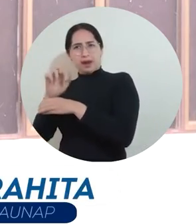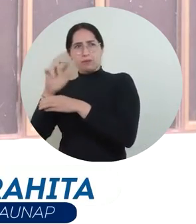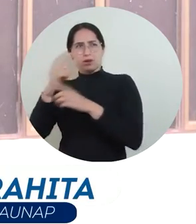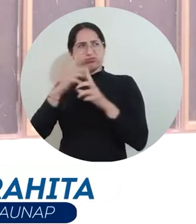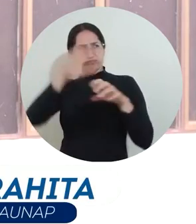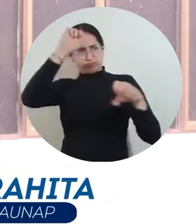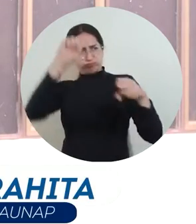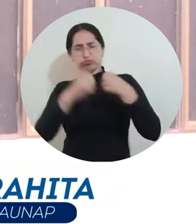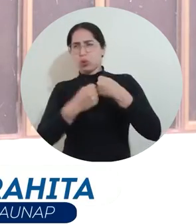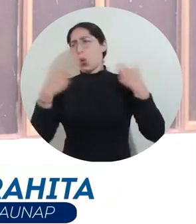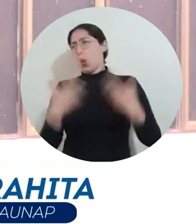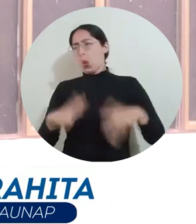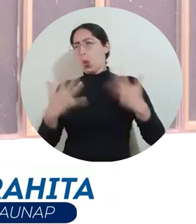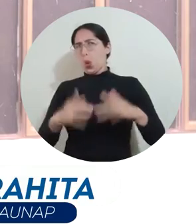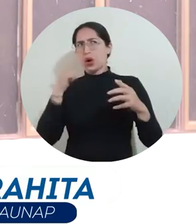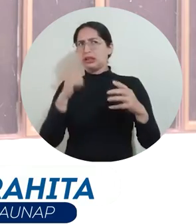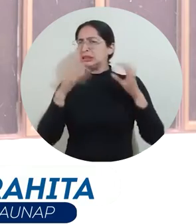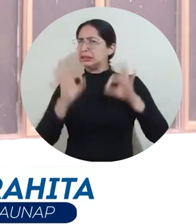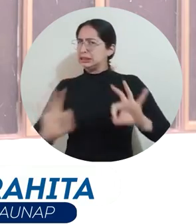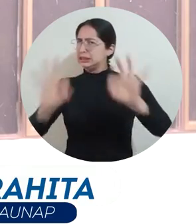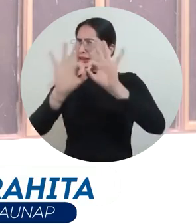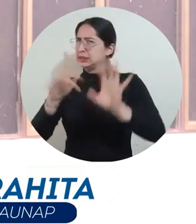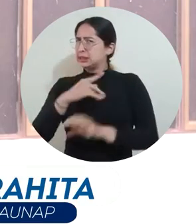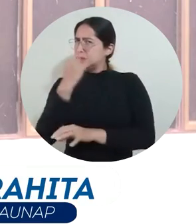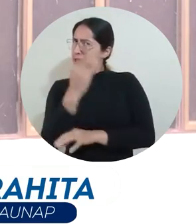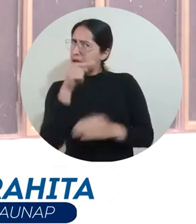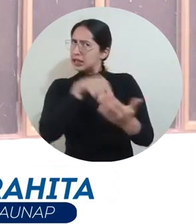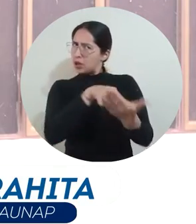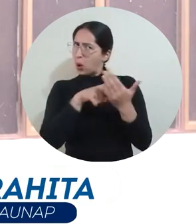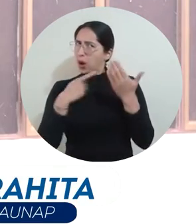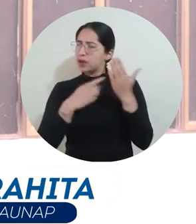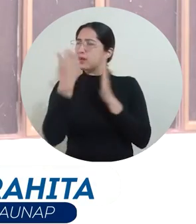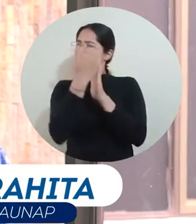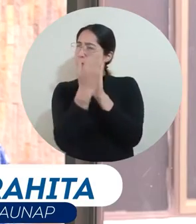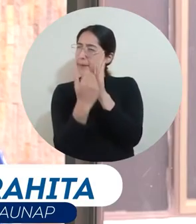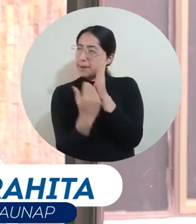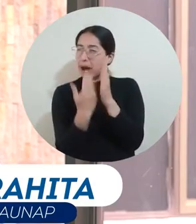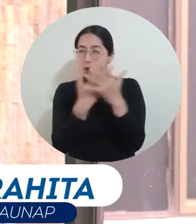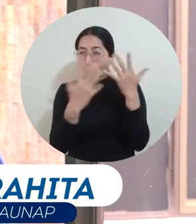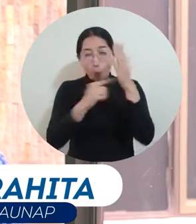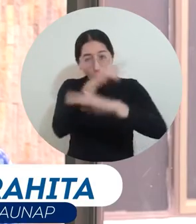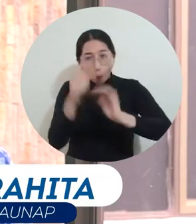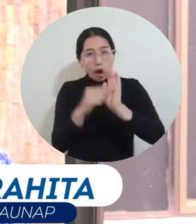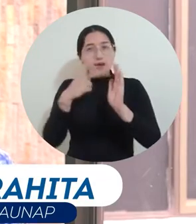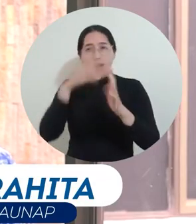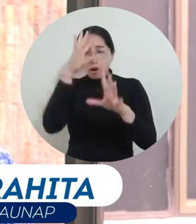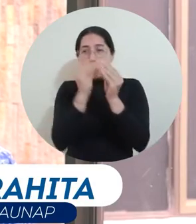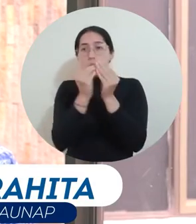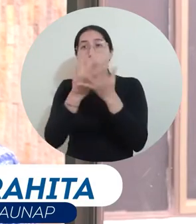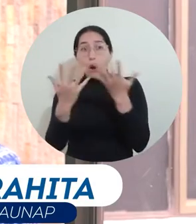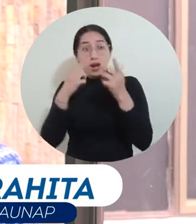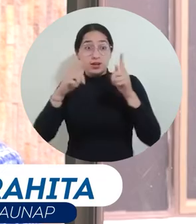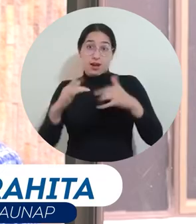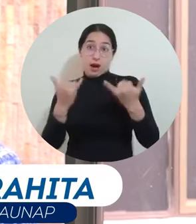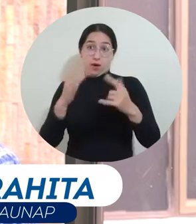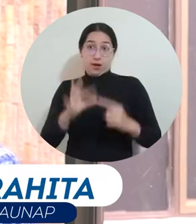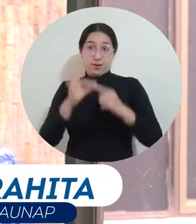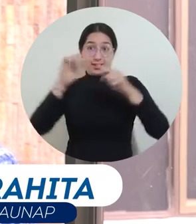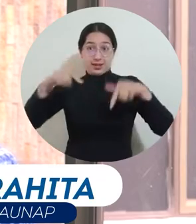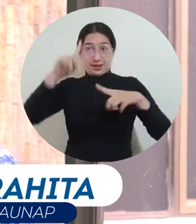resolución para que queden firmes todos los acuerdos de pesca que hicimos. Y sobre este convenio en especial,